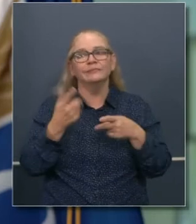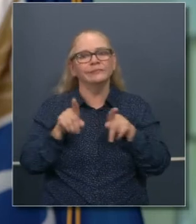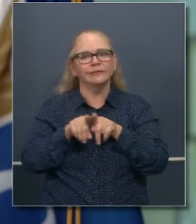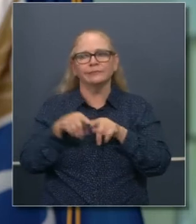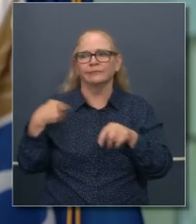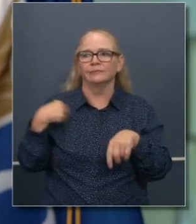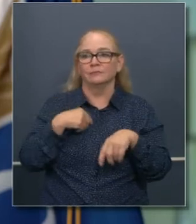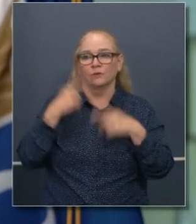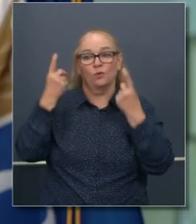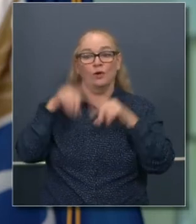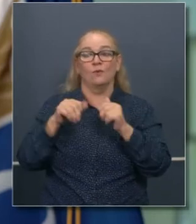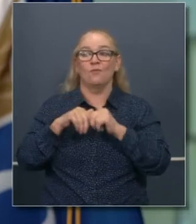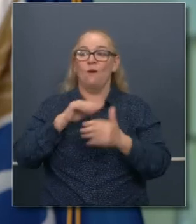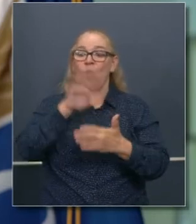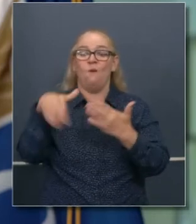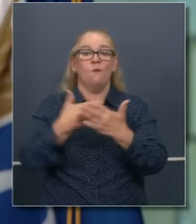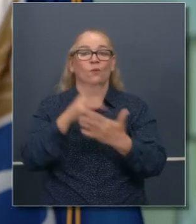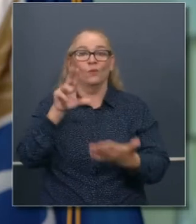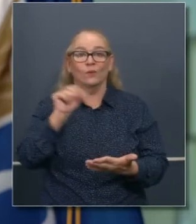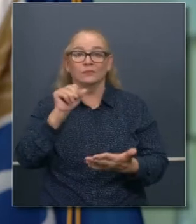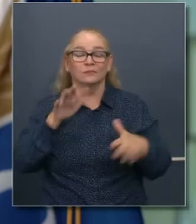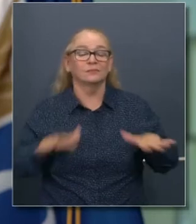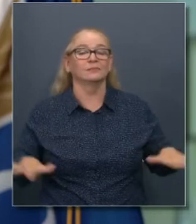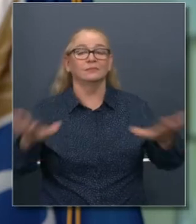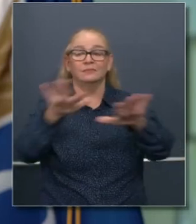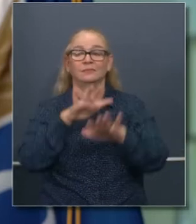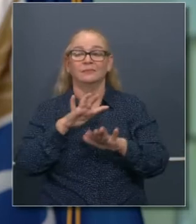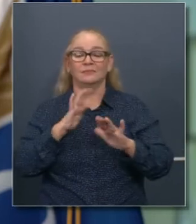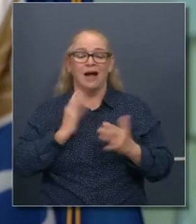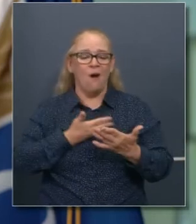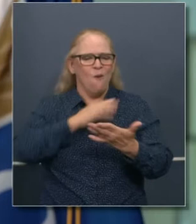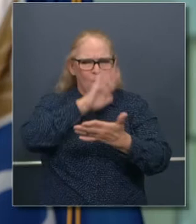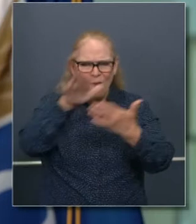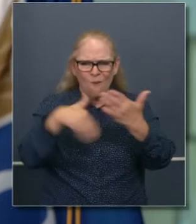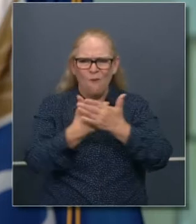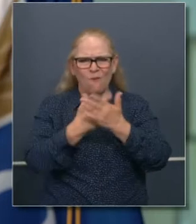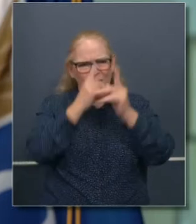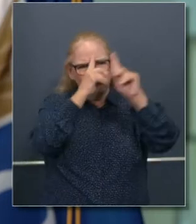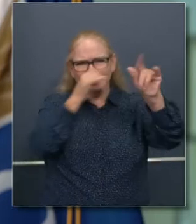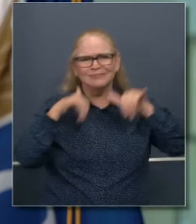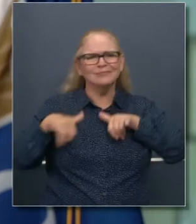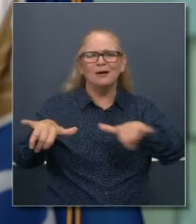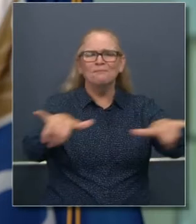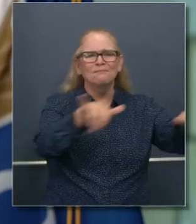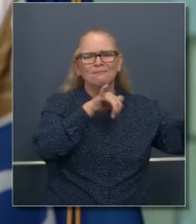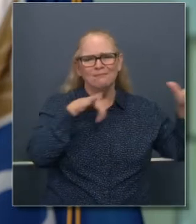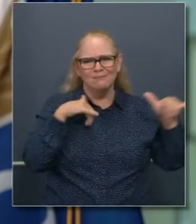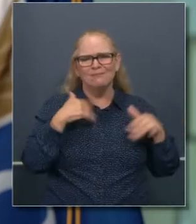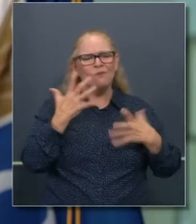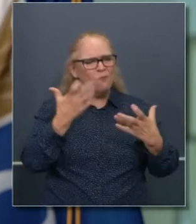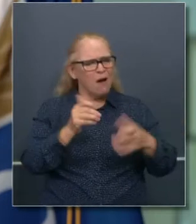nación darle la vuelta a este capítulo y trabajar de cerca con mi